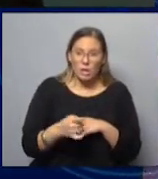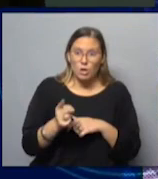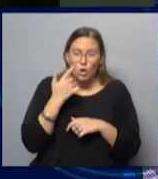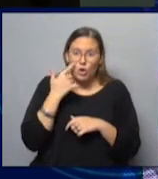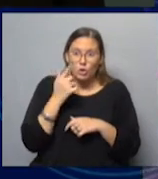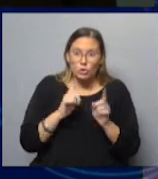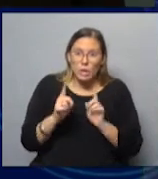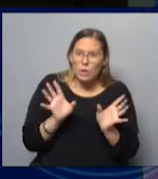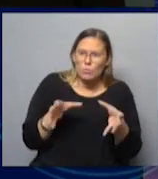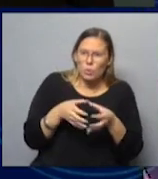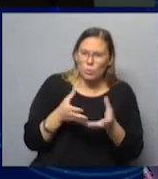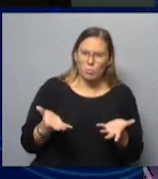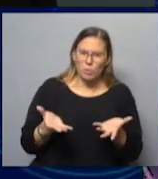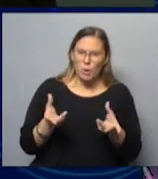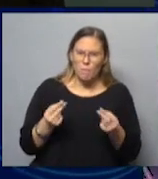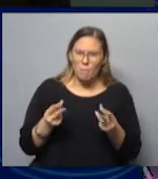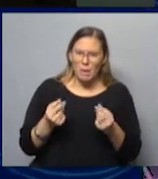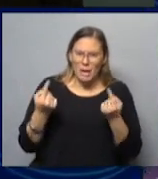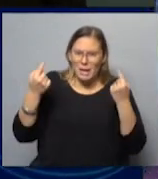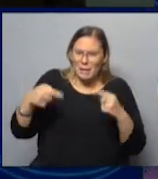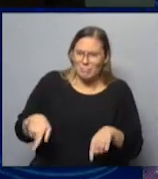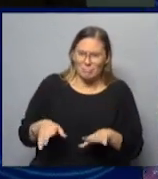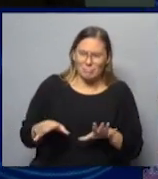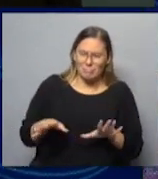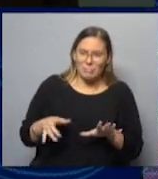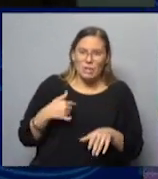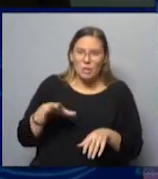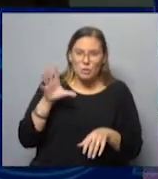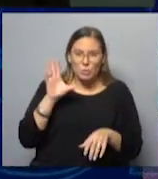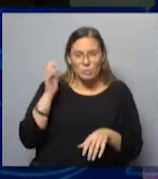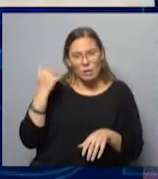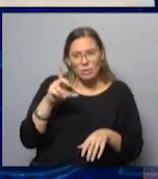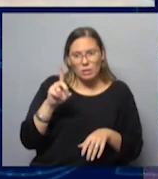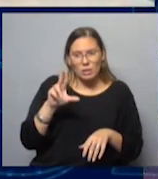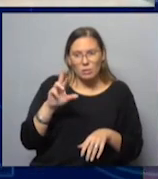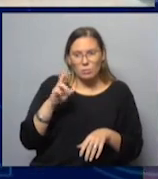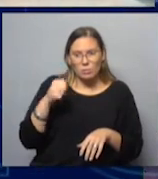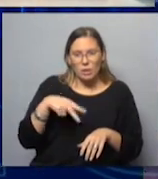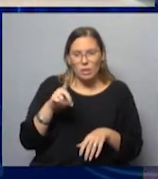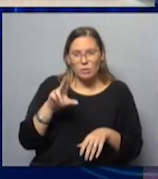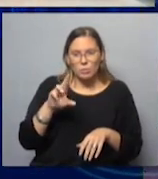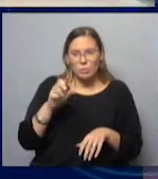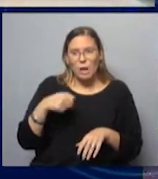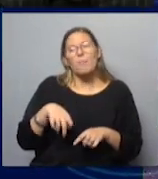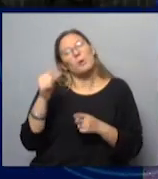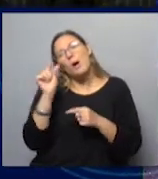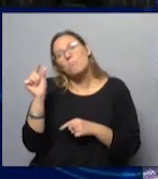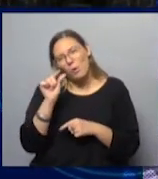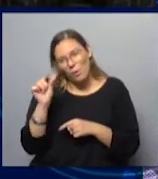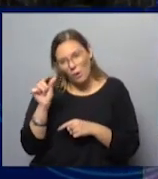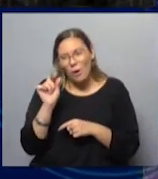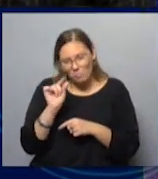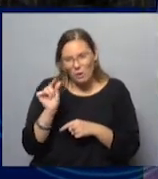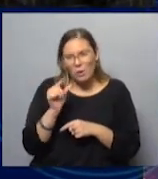conocían ciertas bandas, era como una gran diferencia. Yo escuchaba Durán Durán igual en esa época. Pero eran pocos, eran pocos. Y